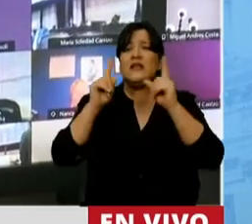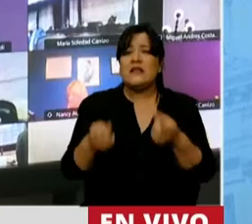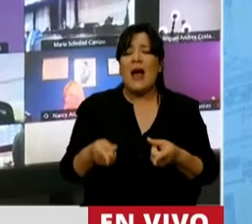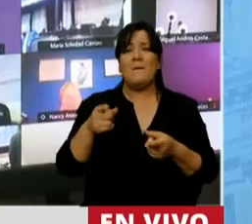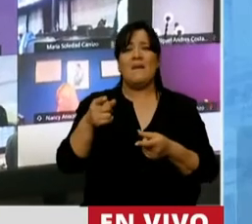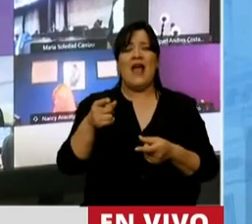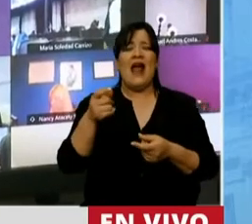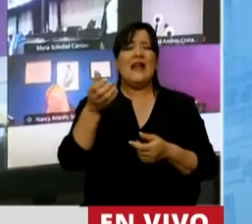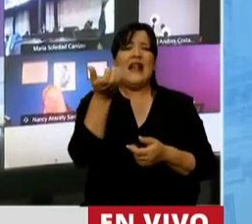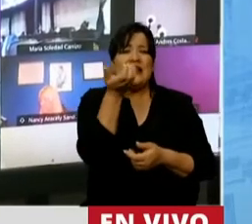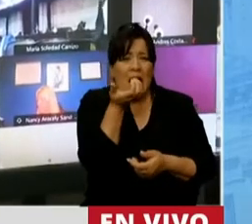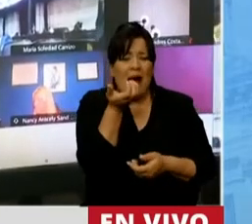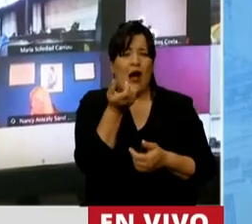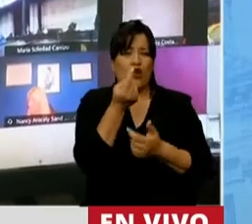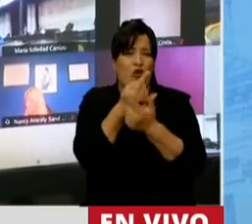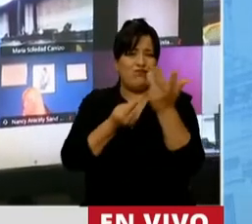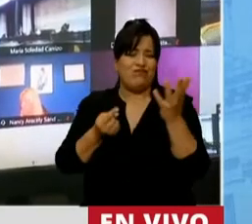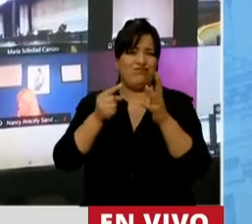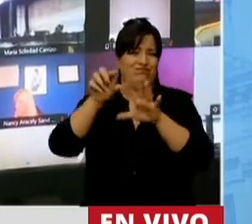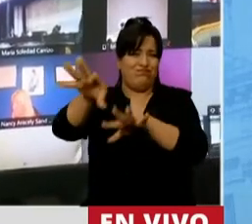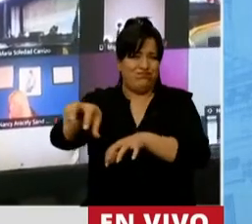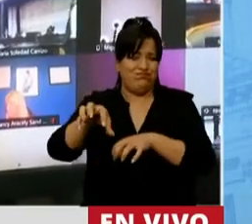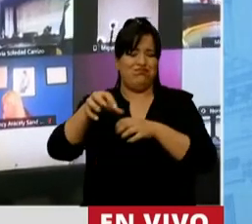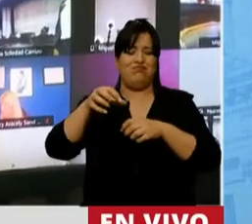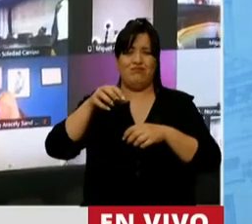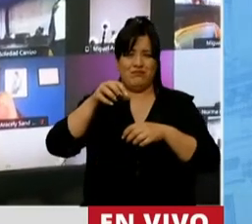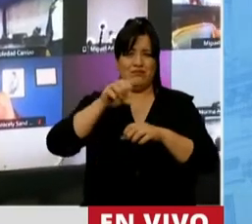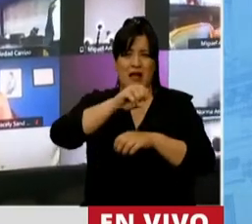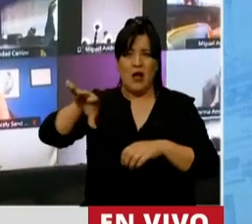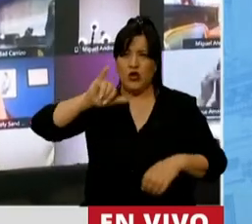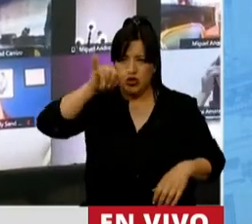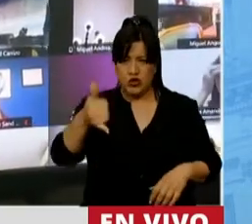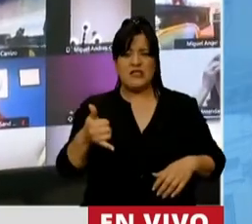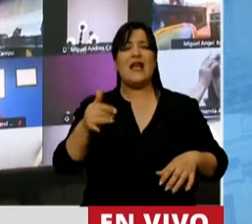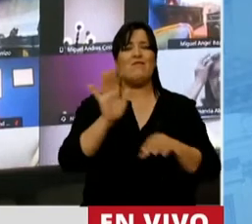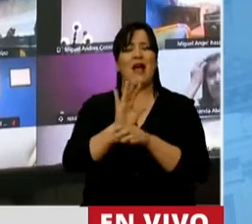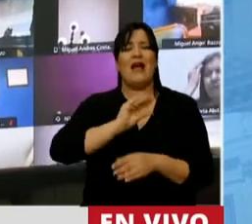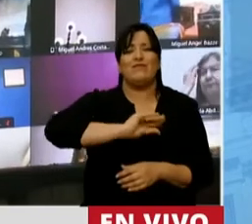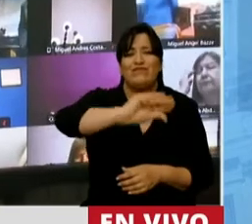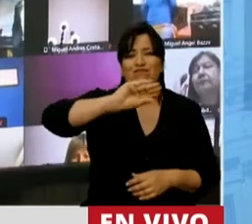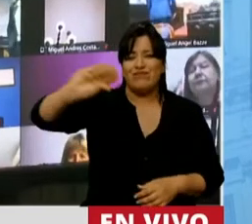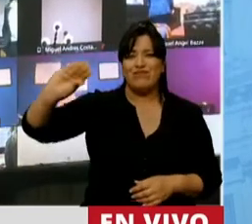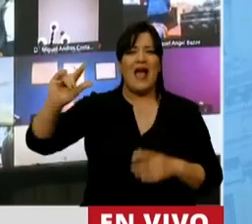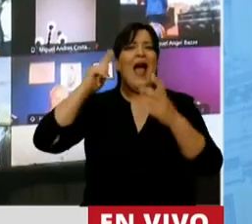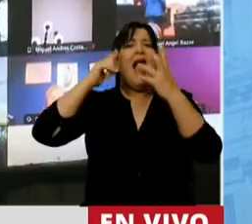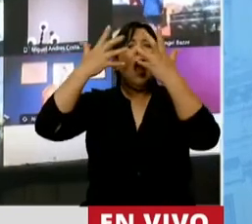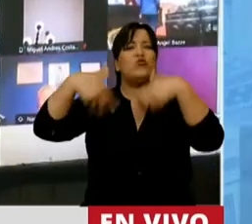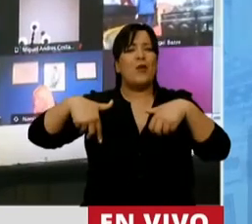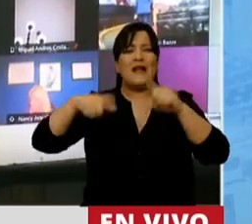tabacaleros del país que, por supuesto, con mucho gusto vamos a votar la distribución automática de los fondos